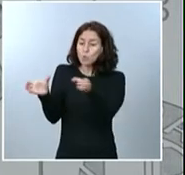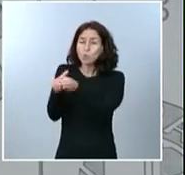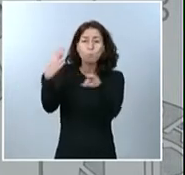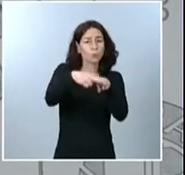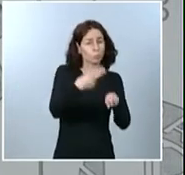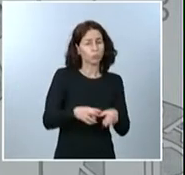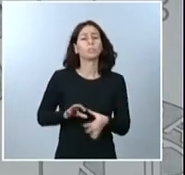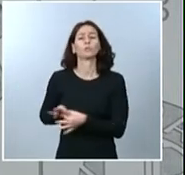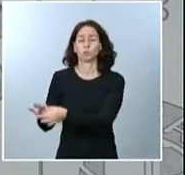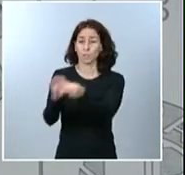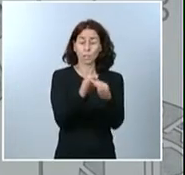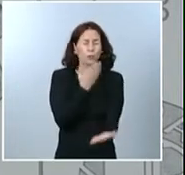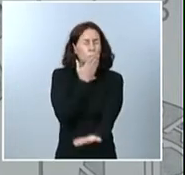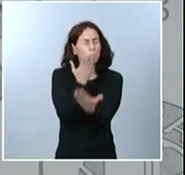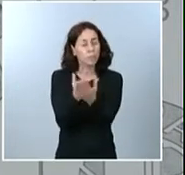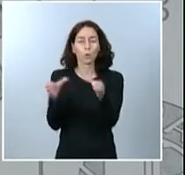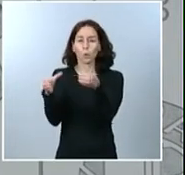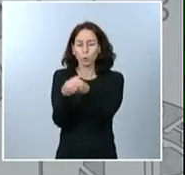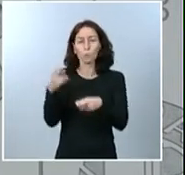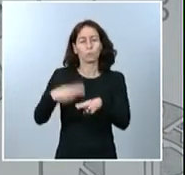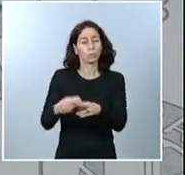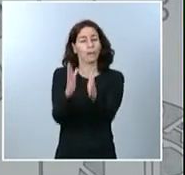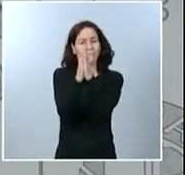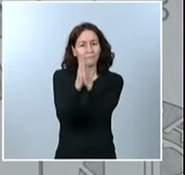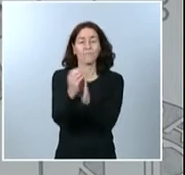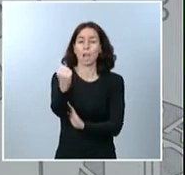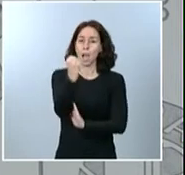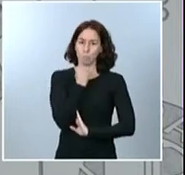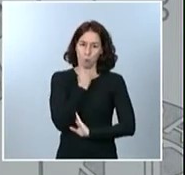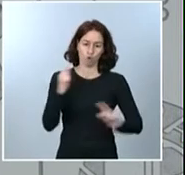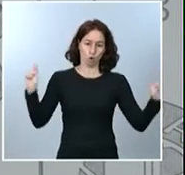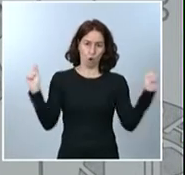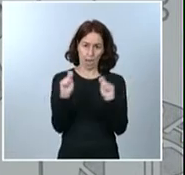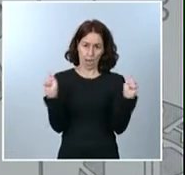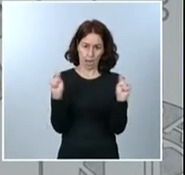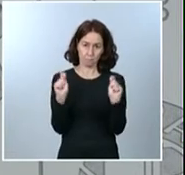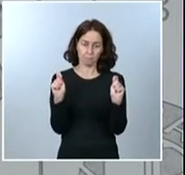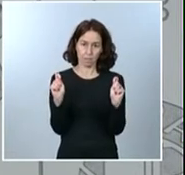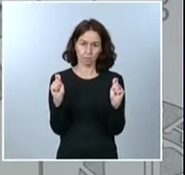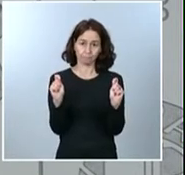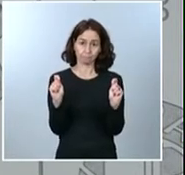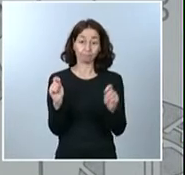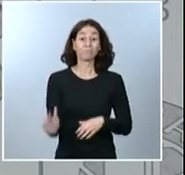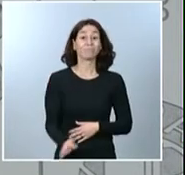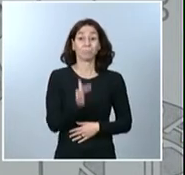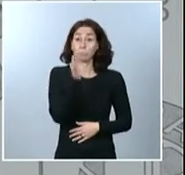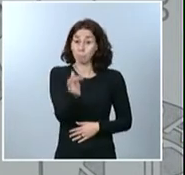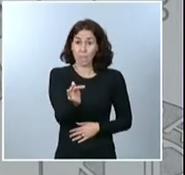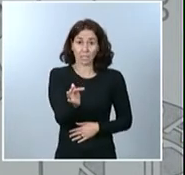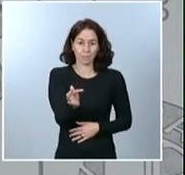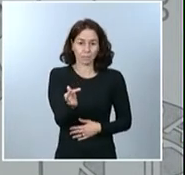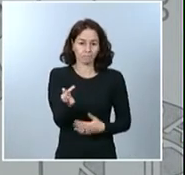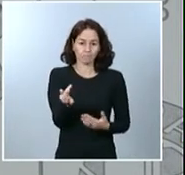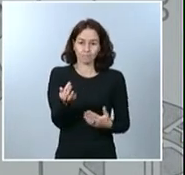políticos que apoyen el estado de alarma. Y ante todo, y además, la unidad imprescindible entre todos los